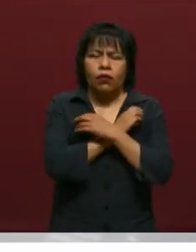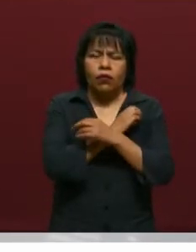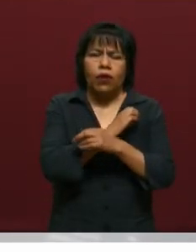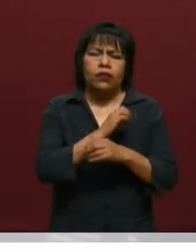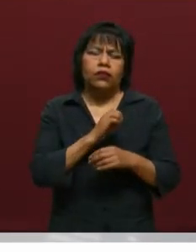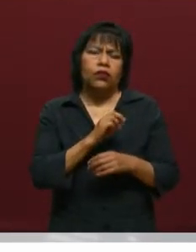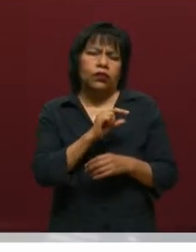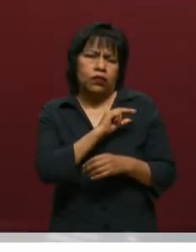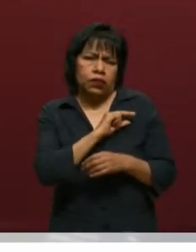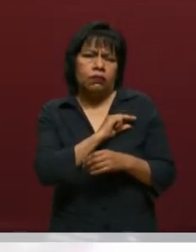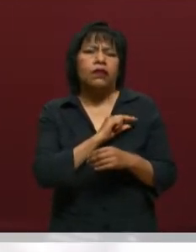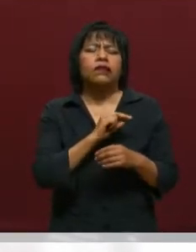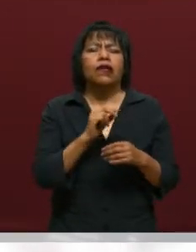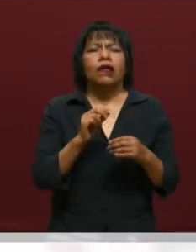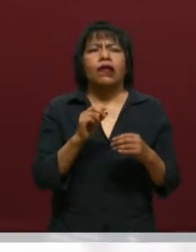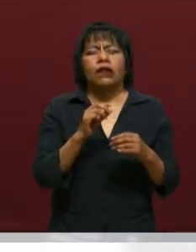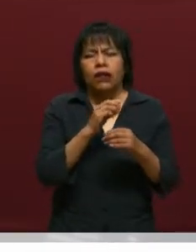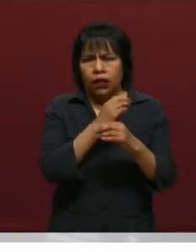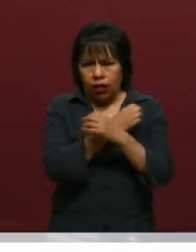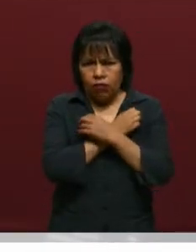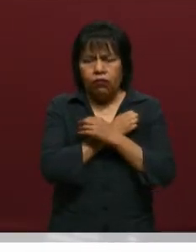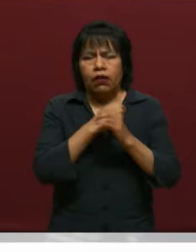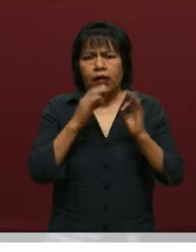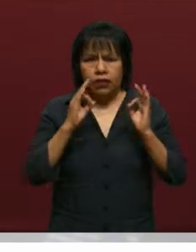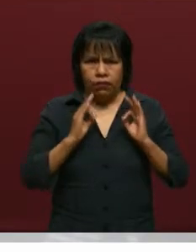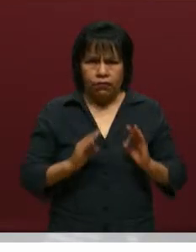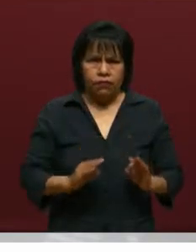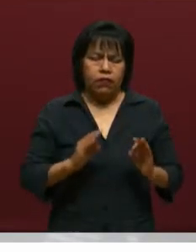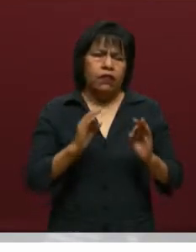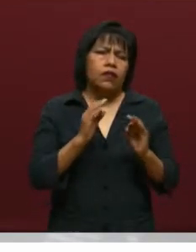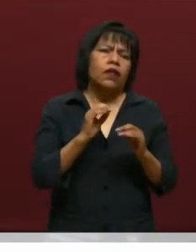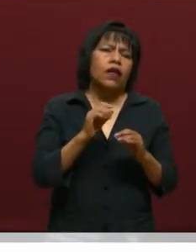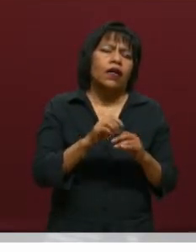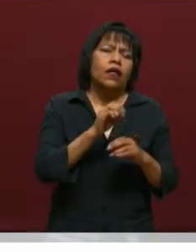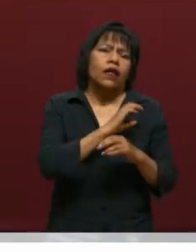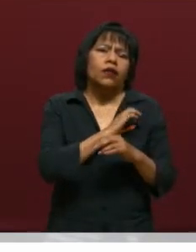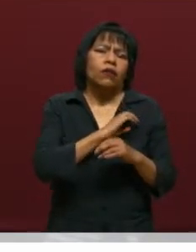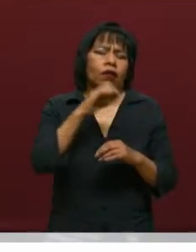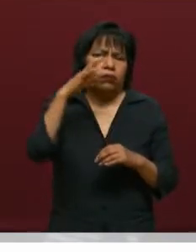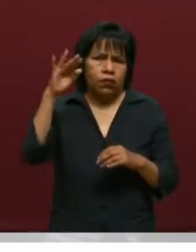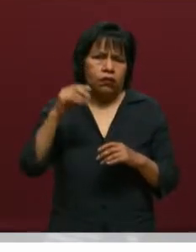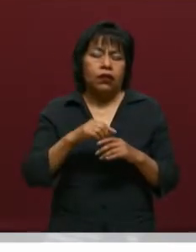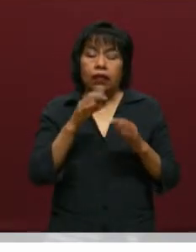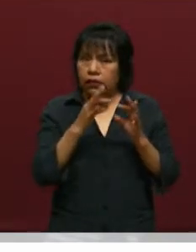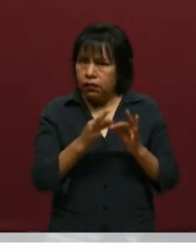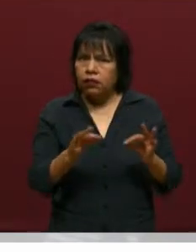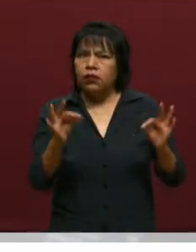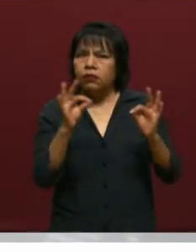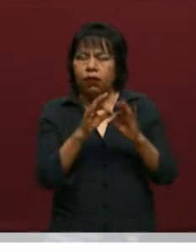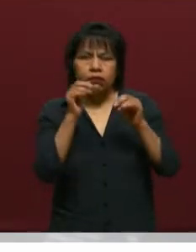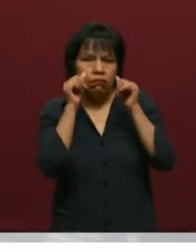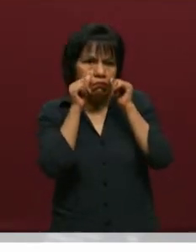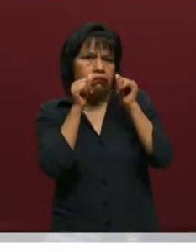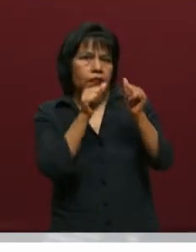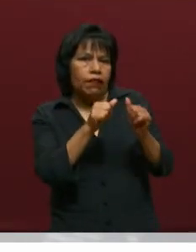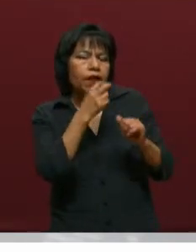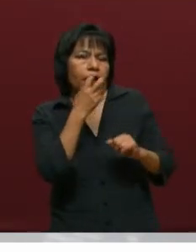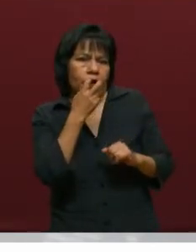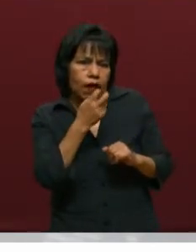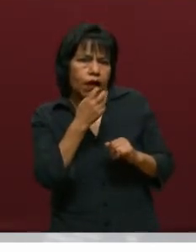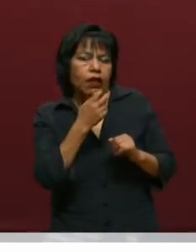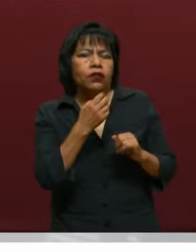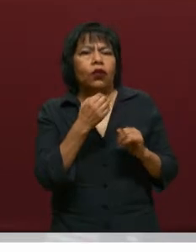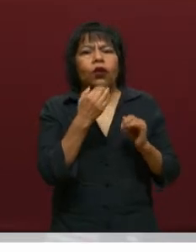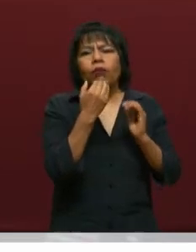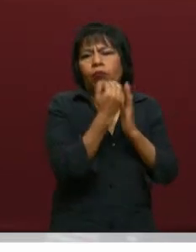también educación física y educación para adultos. Qué importante es atender estos rubros,